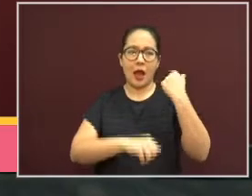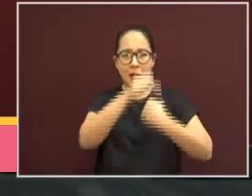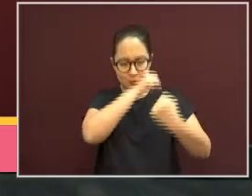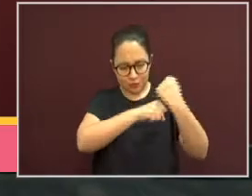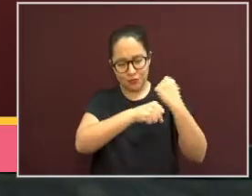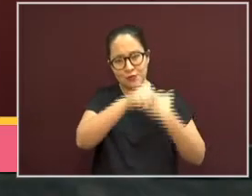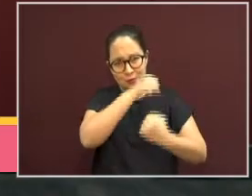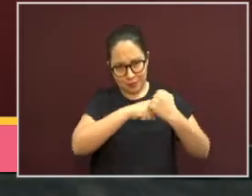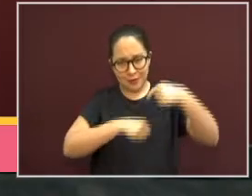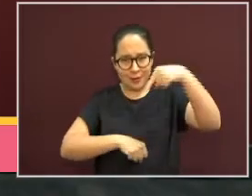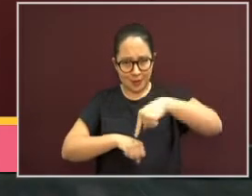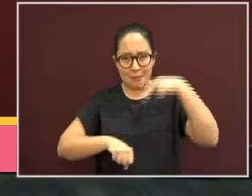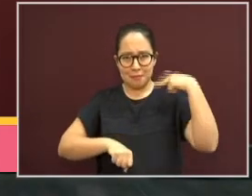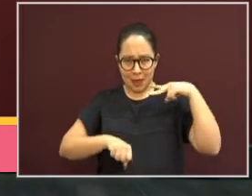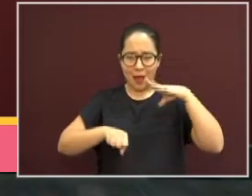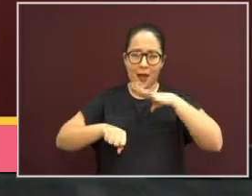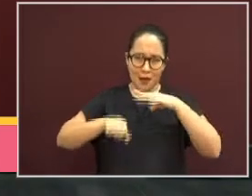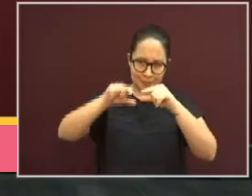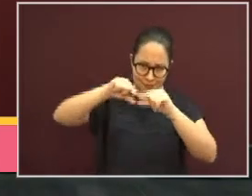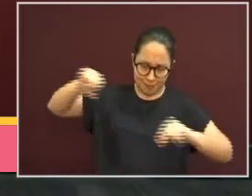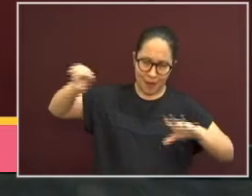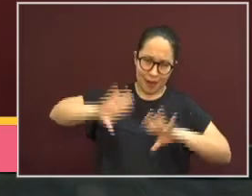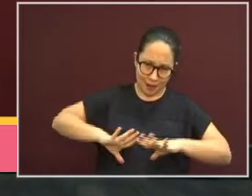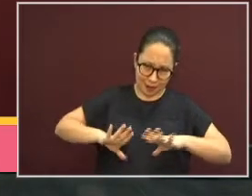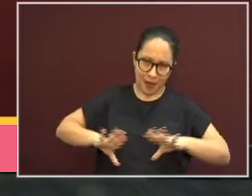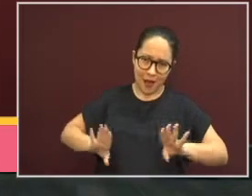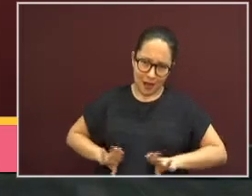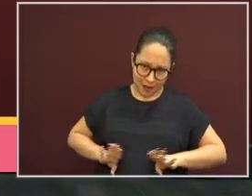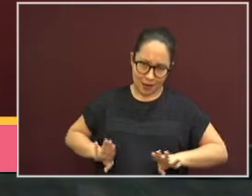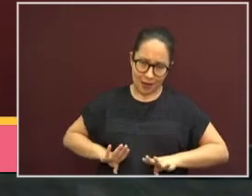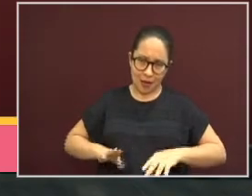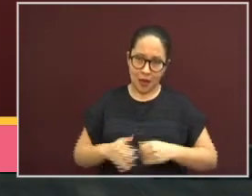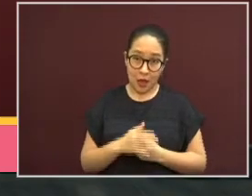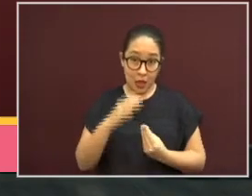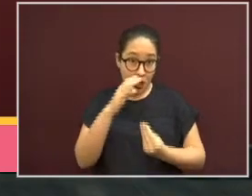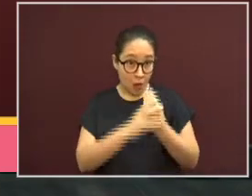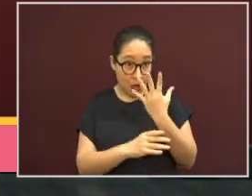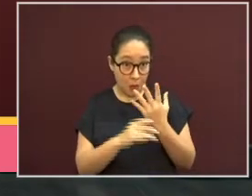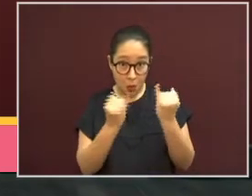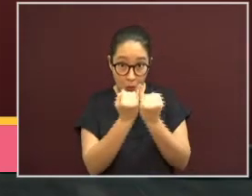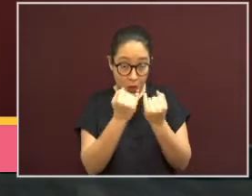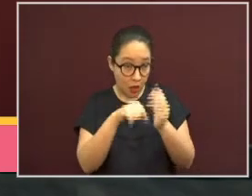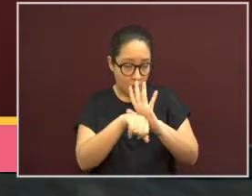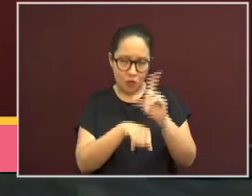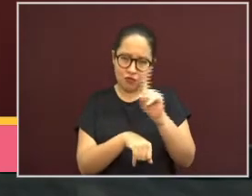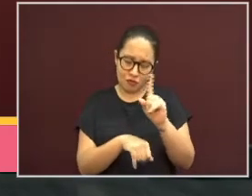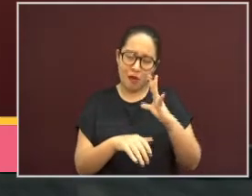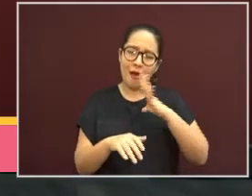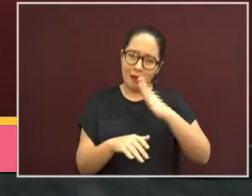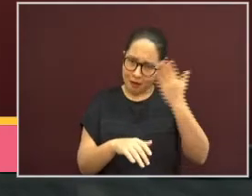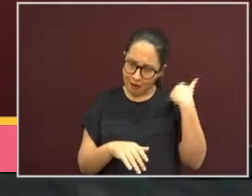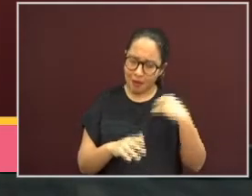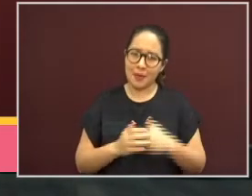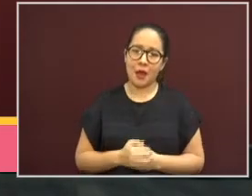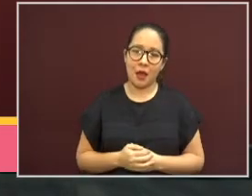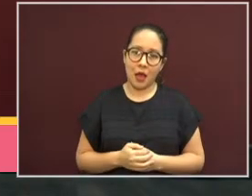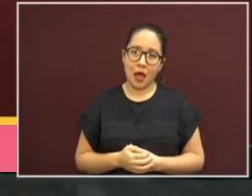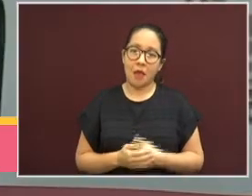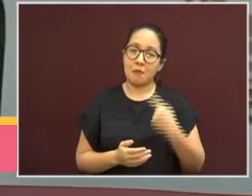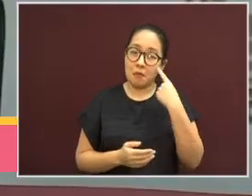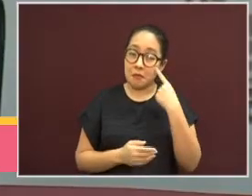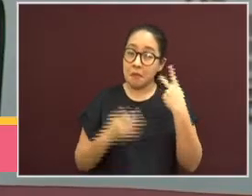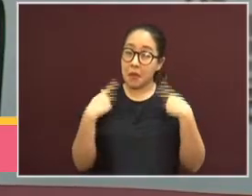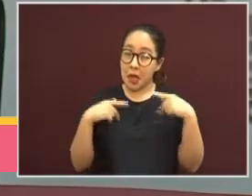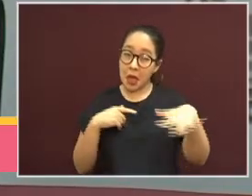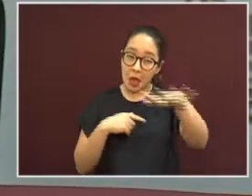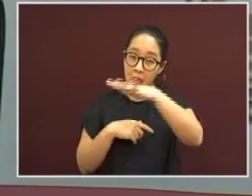-CoV-2. Sin embargo, las medidas para eliminarlo en todos estos años no han sido llevadas a cabo de forma constante por la población,